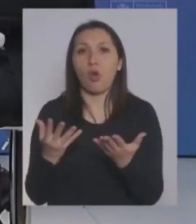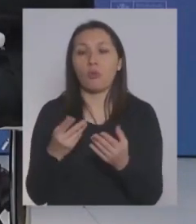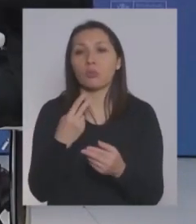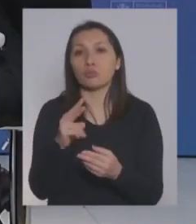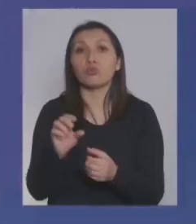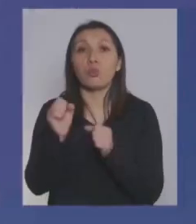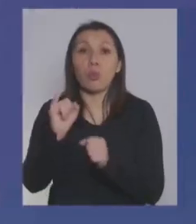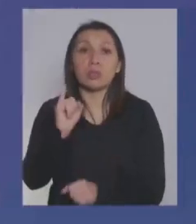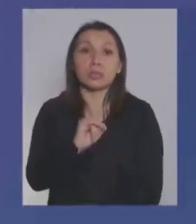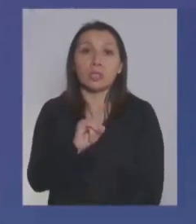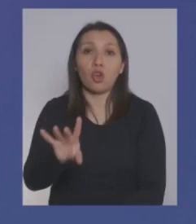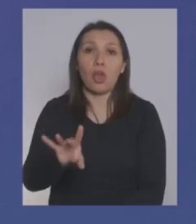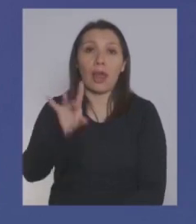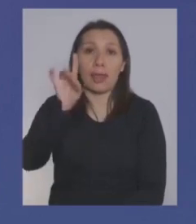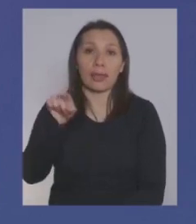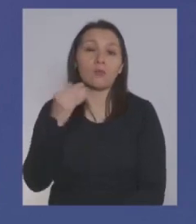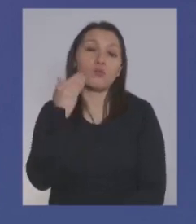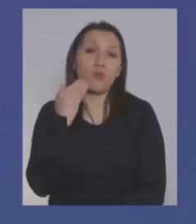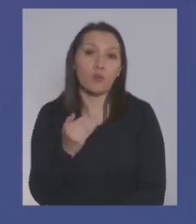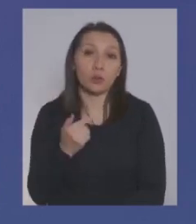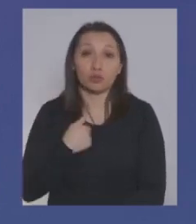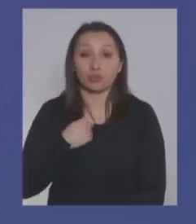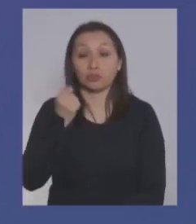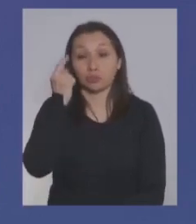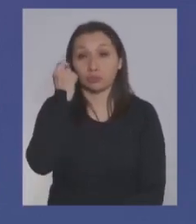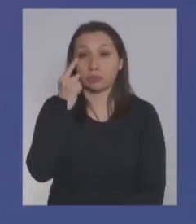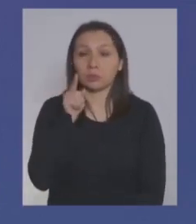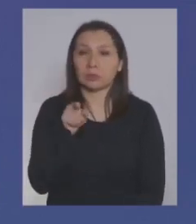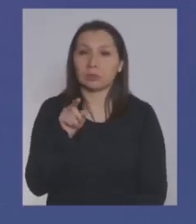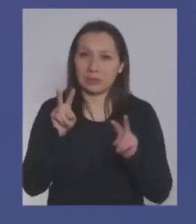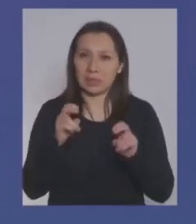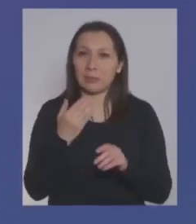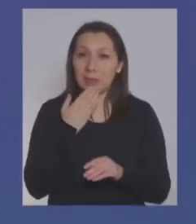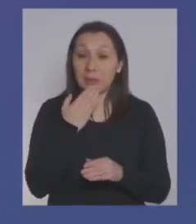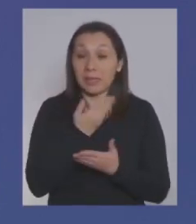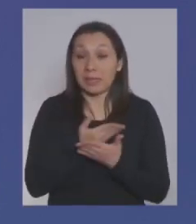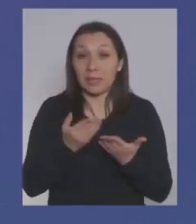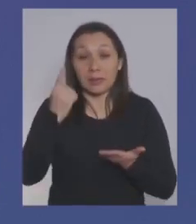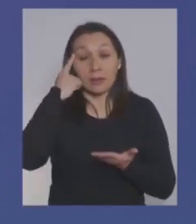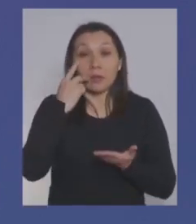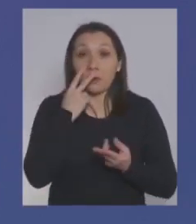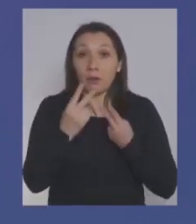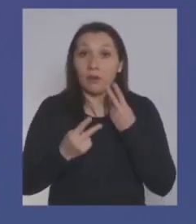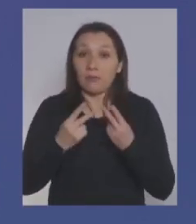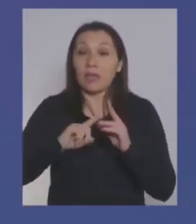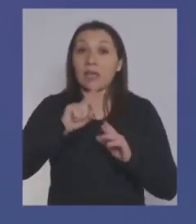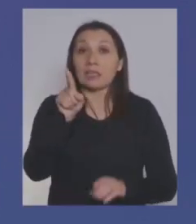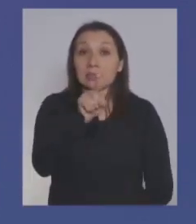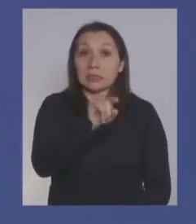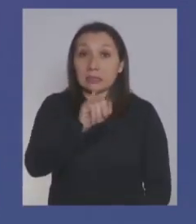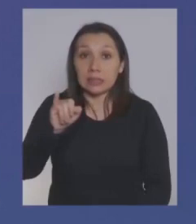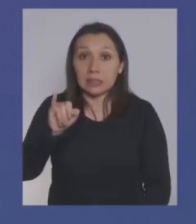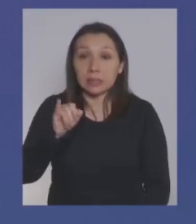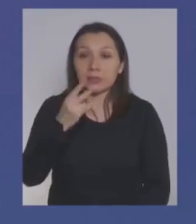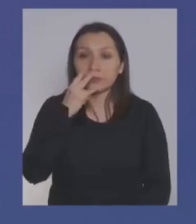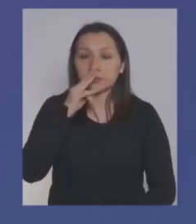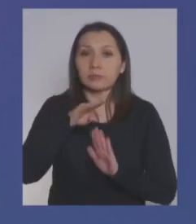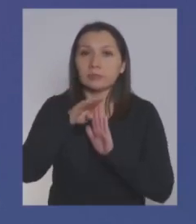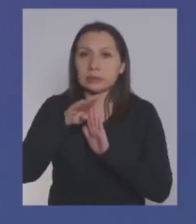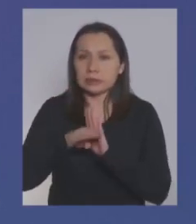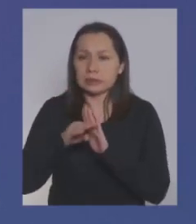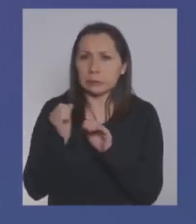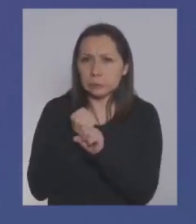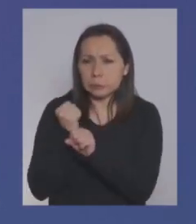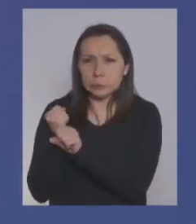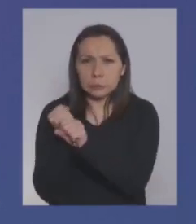elegibilidad. Y también ha habido, y yo sé que este ha sido un tema, y créanme que he visto como Impuesto Interno ha trabajado para poder